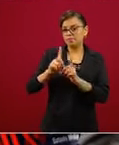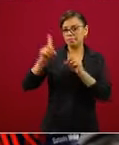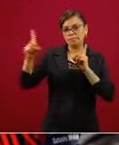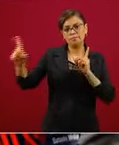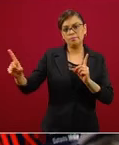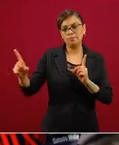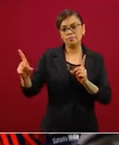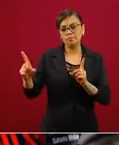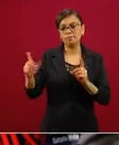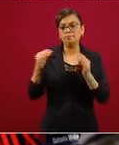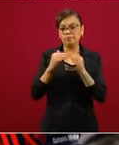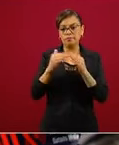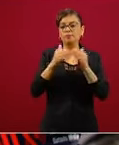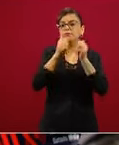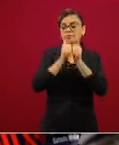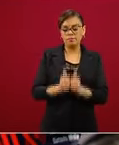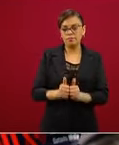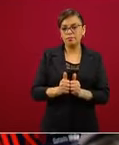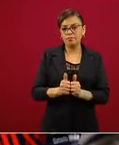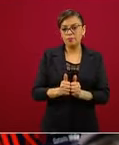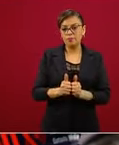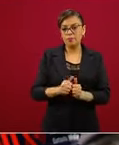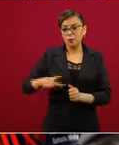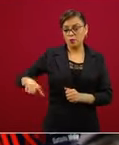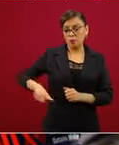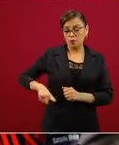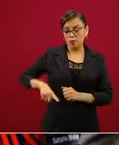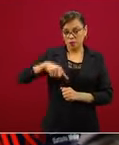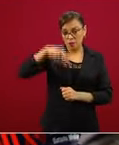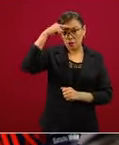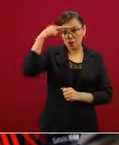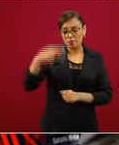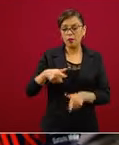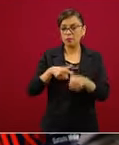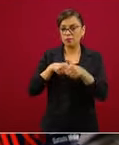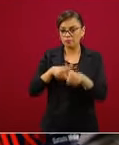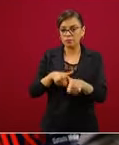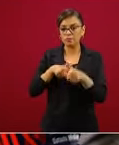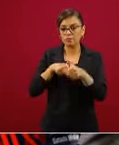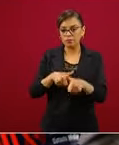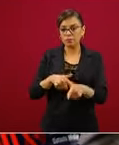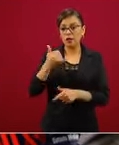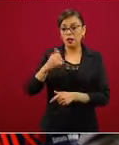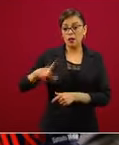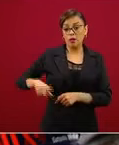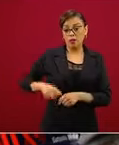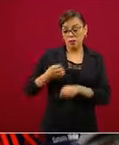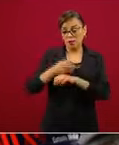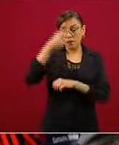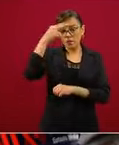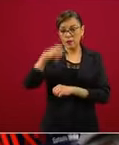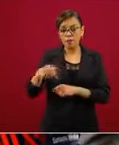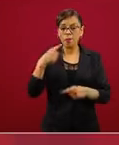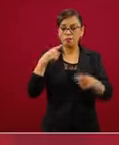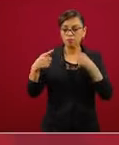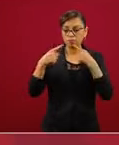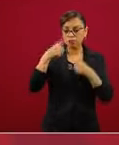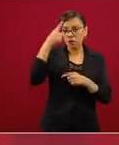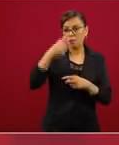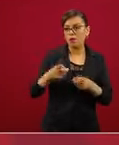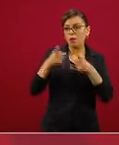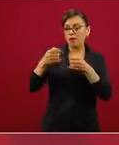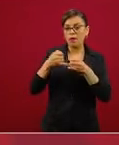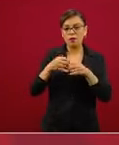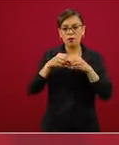semana con un trabajo intenso con el gobierno de México y con el gobierno del Estado de México en condiciones de informarles